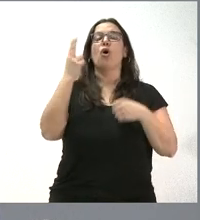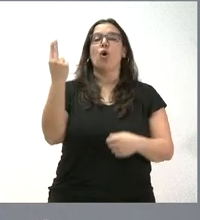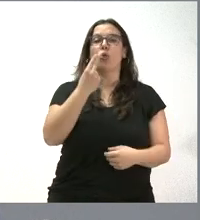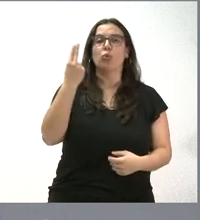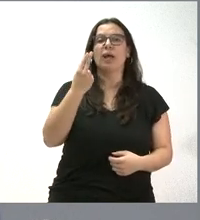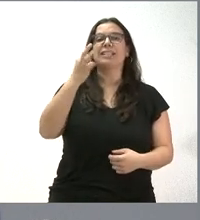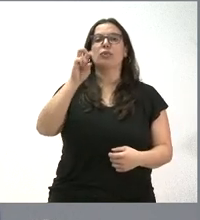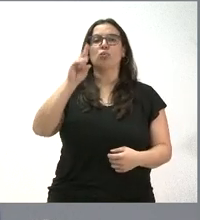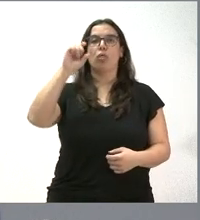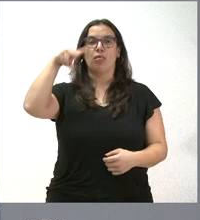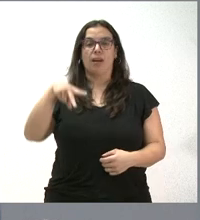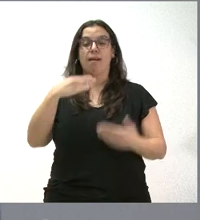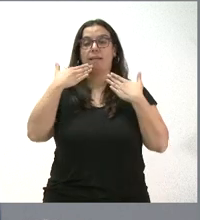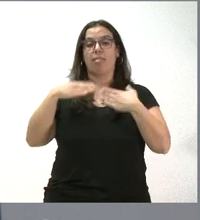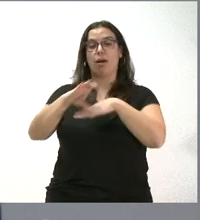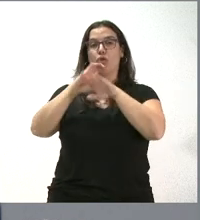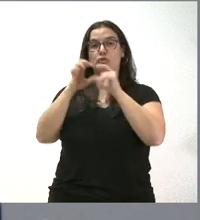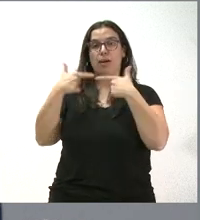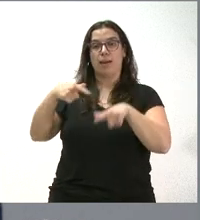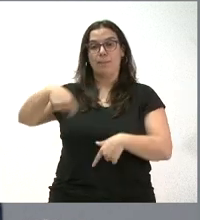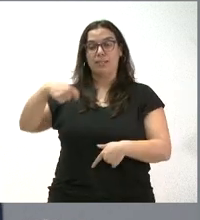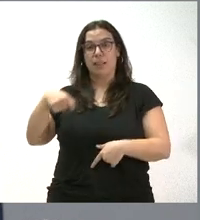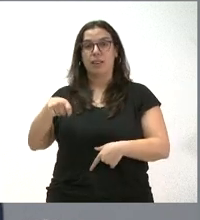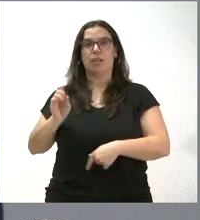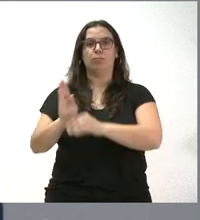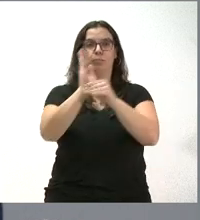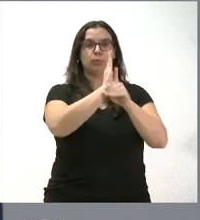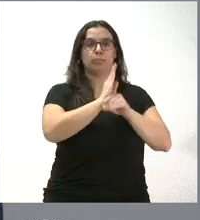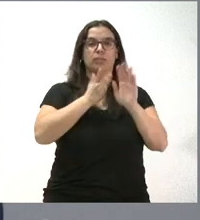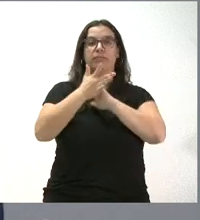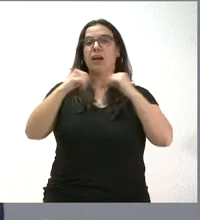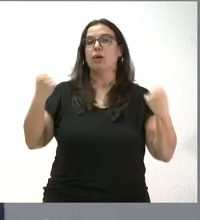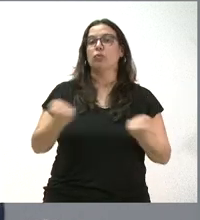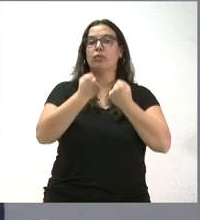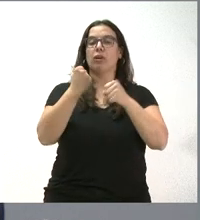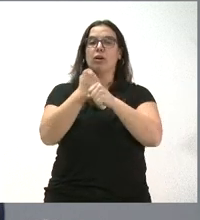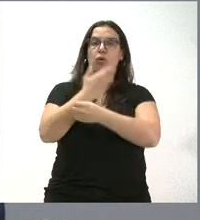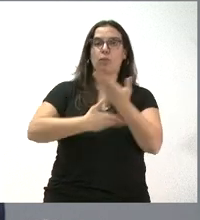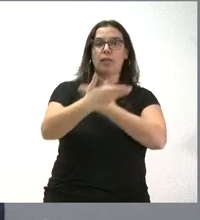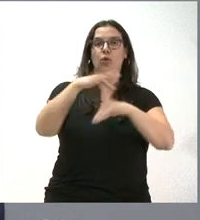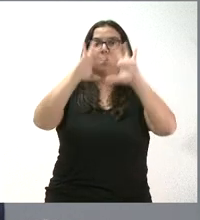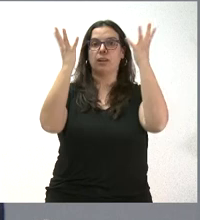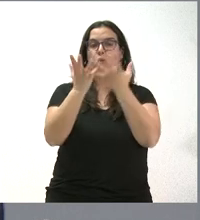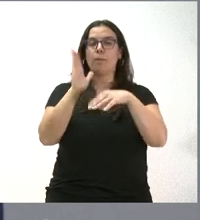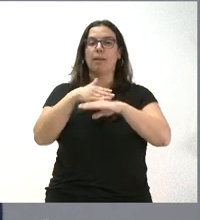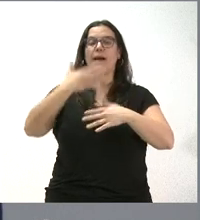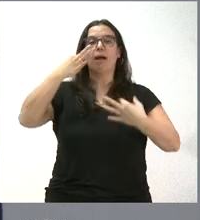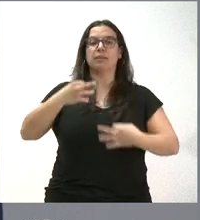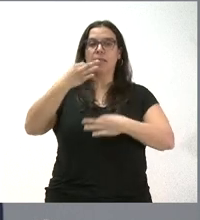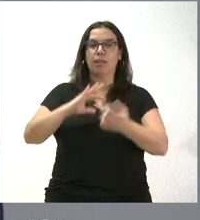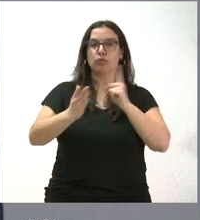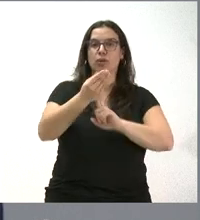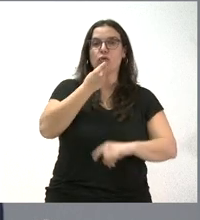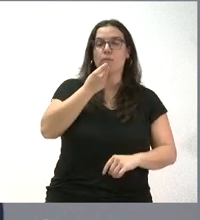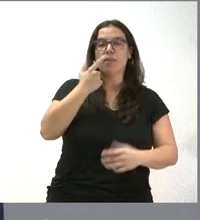A través de la Consejería de Presidencia se trata de actuaciones de cooperación internacional para garantizar el acceso a la alimentación, la salud,